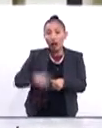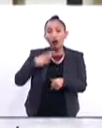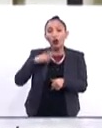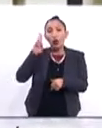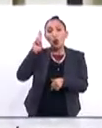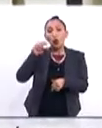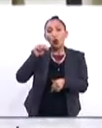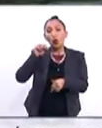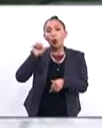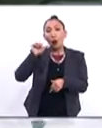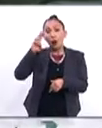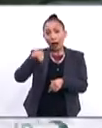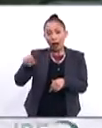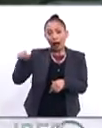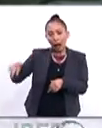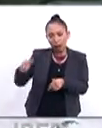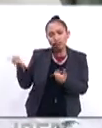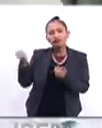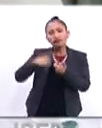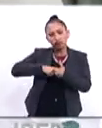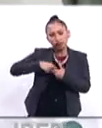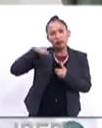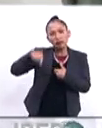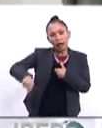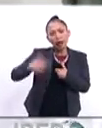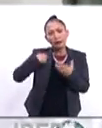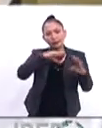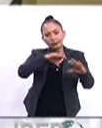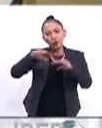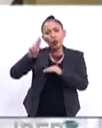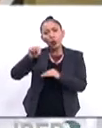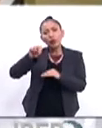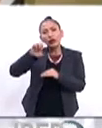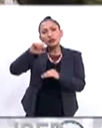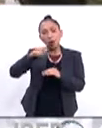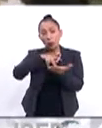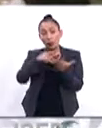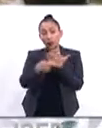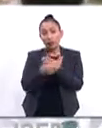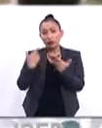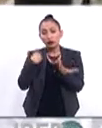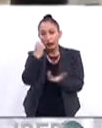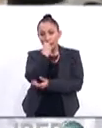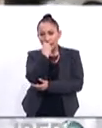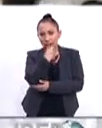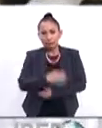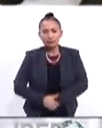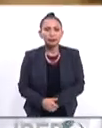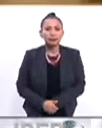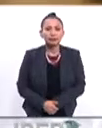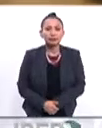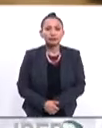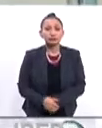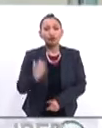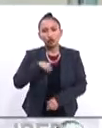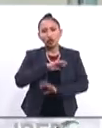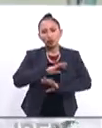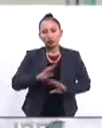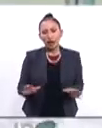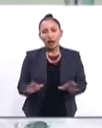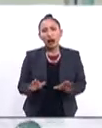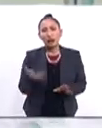Universidad Autónoma Metropolitana está incorporada a las cátedras UNESCO con un proyecto de alimentación. De entrada ya tenemos